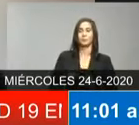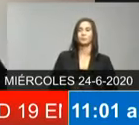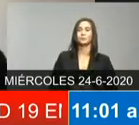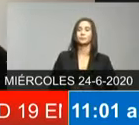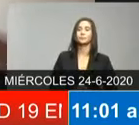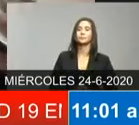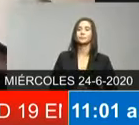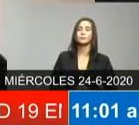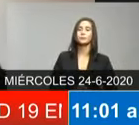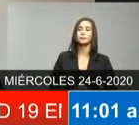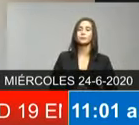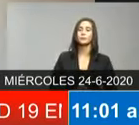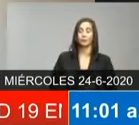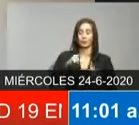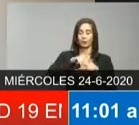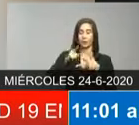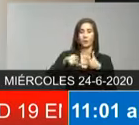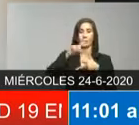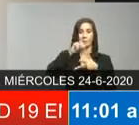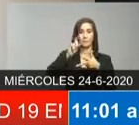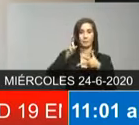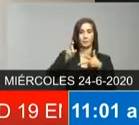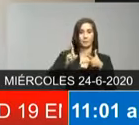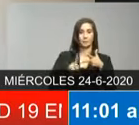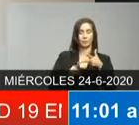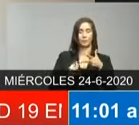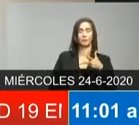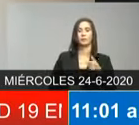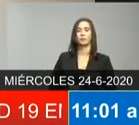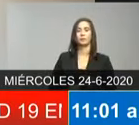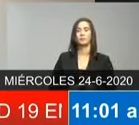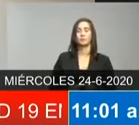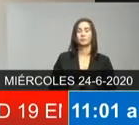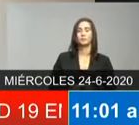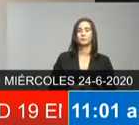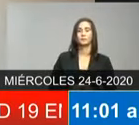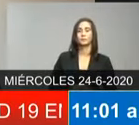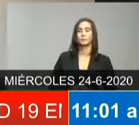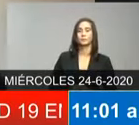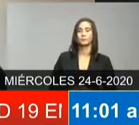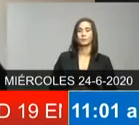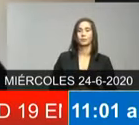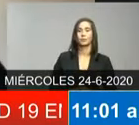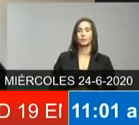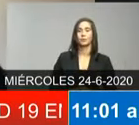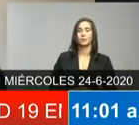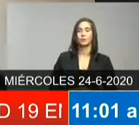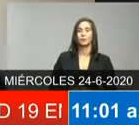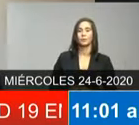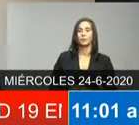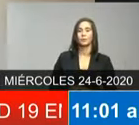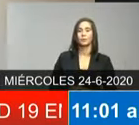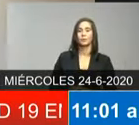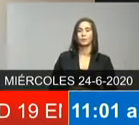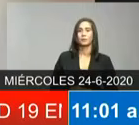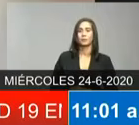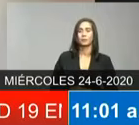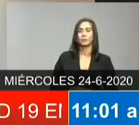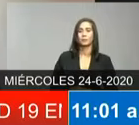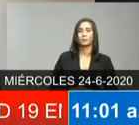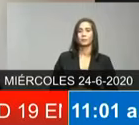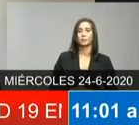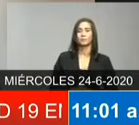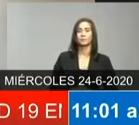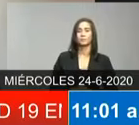tres preguntas al mismo tiempo quiero decirle que me gustaría